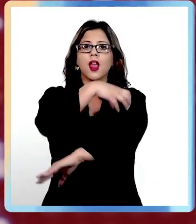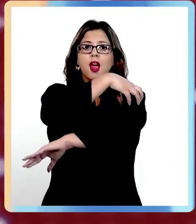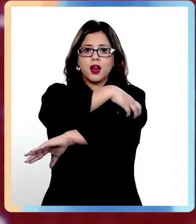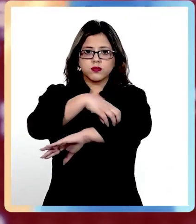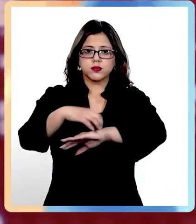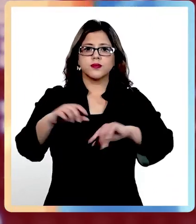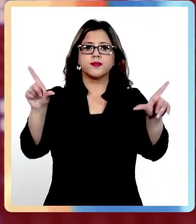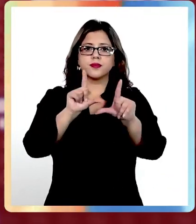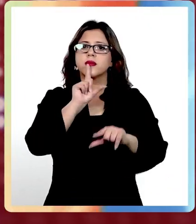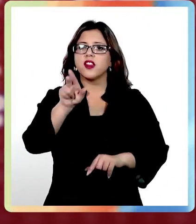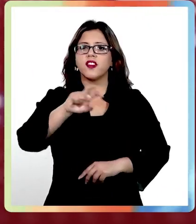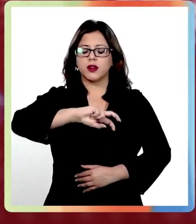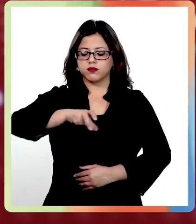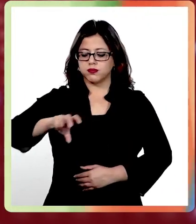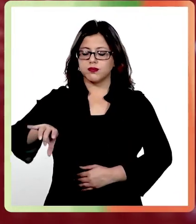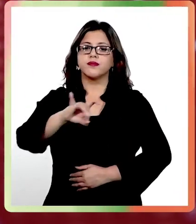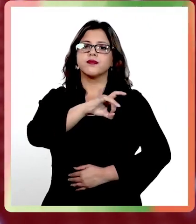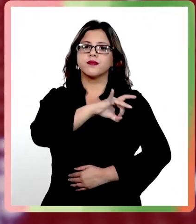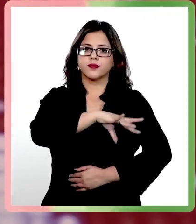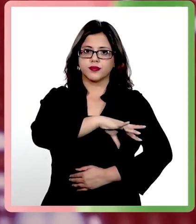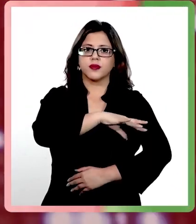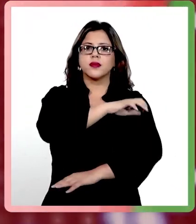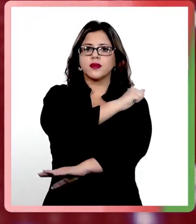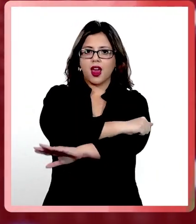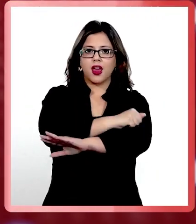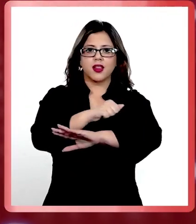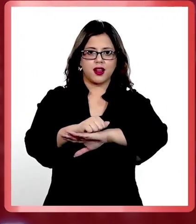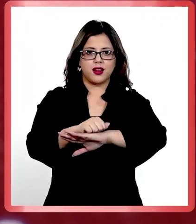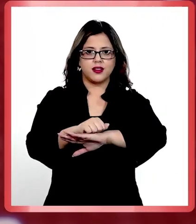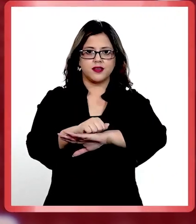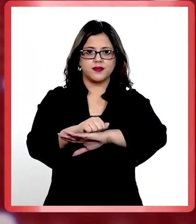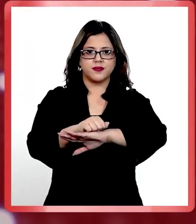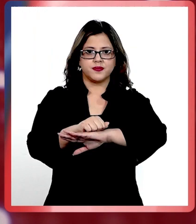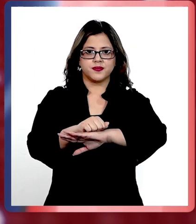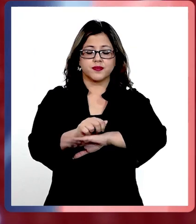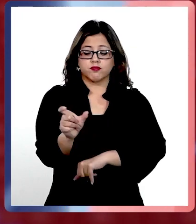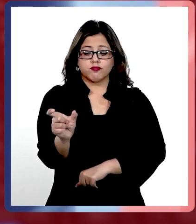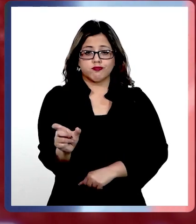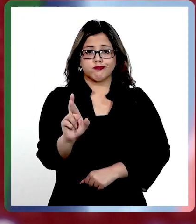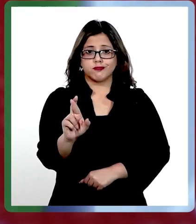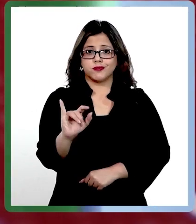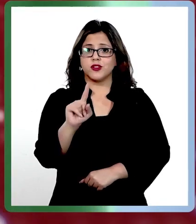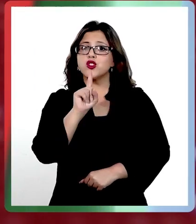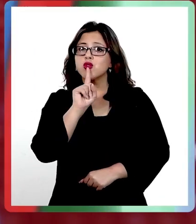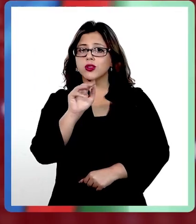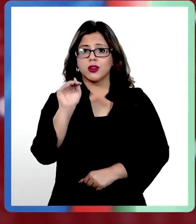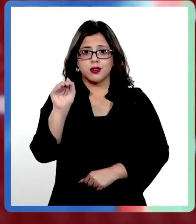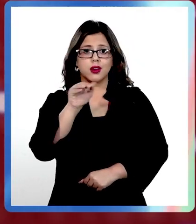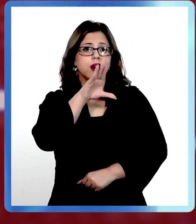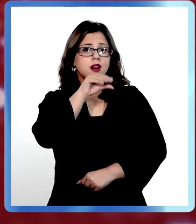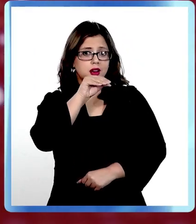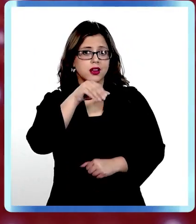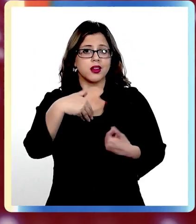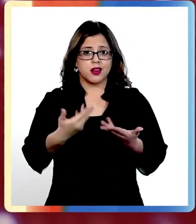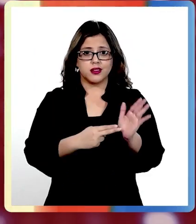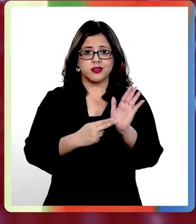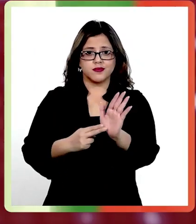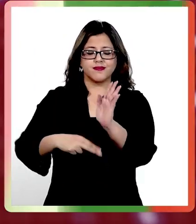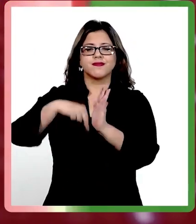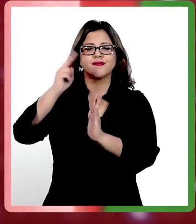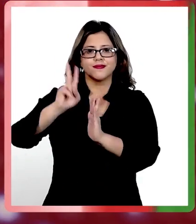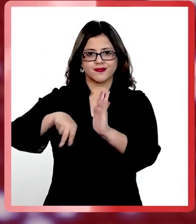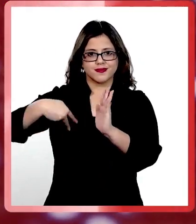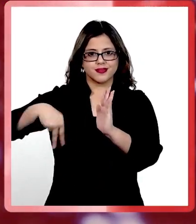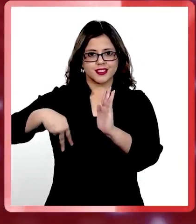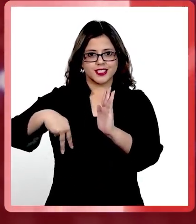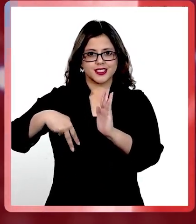Asociación Regional de Canales de Televisión de Señal Abierta de Chile, Arcatel, Cuenta Ruth de Banco Estado, presenta